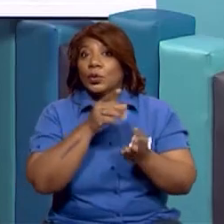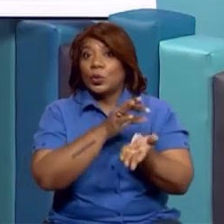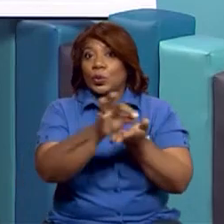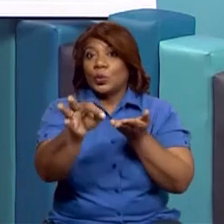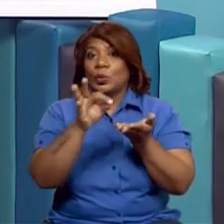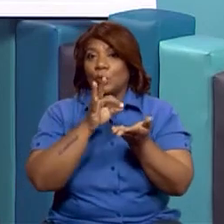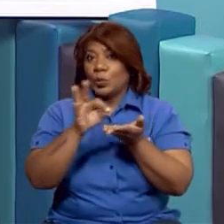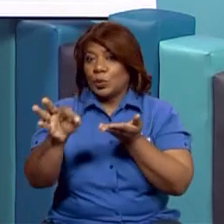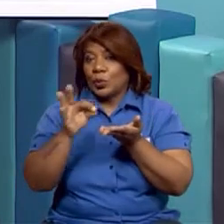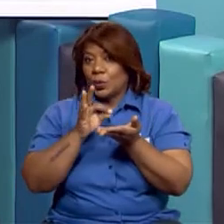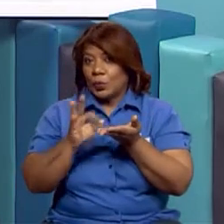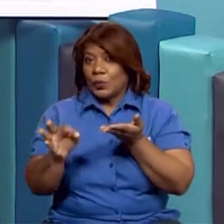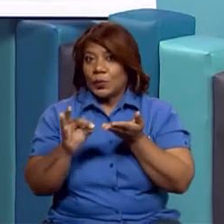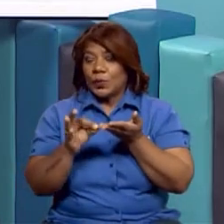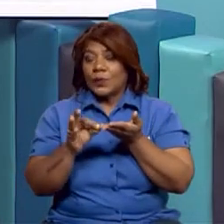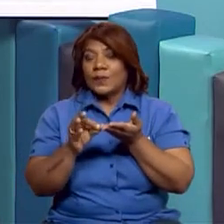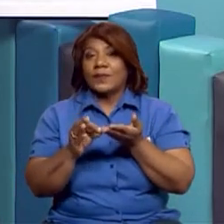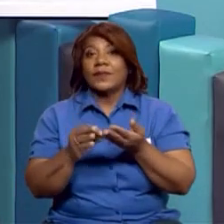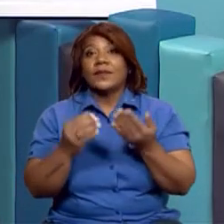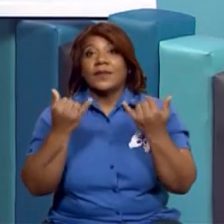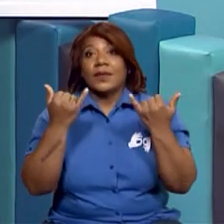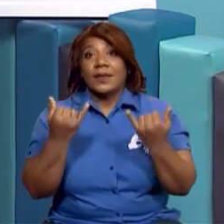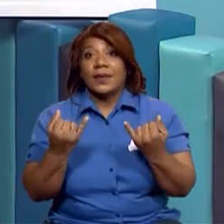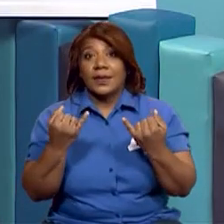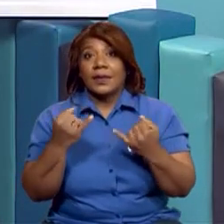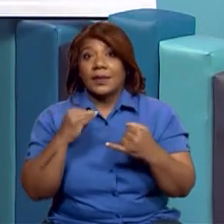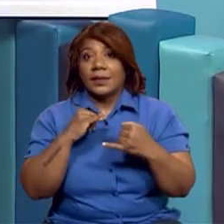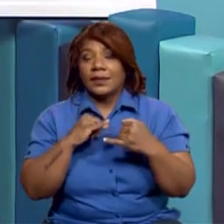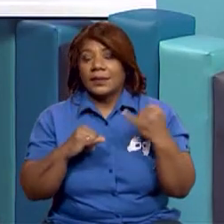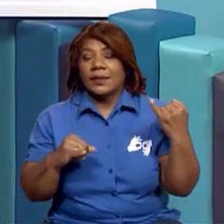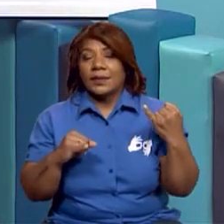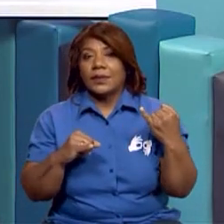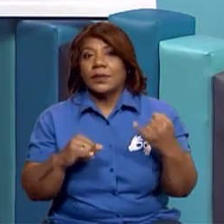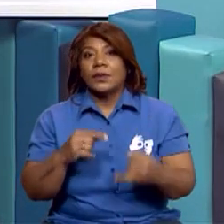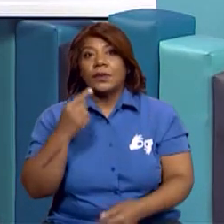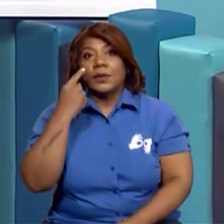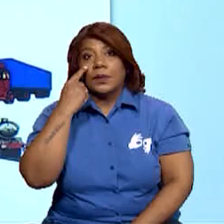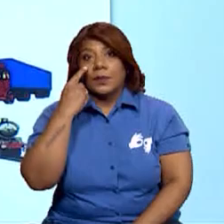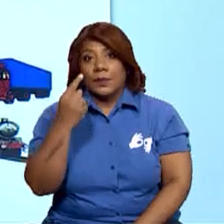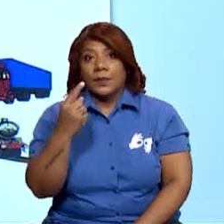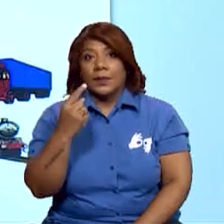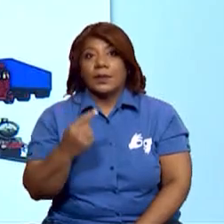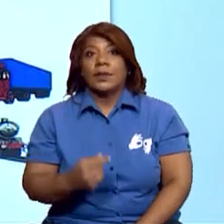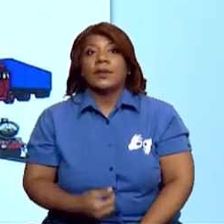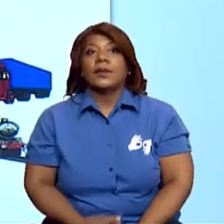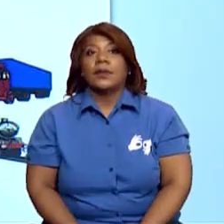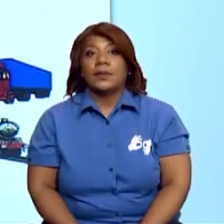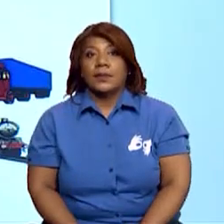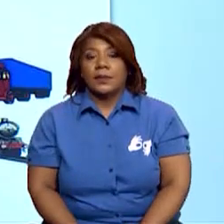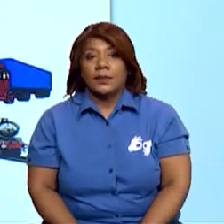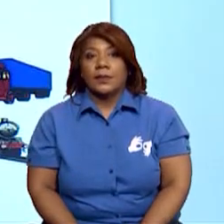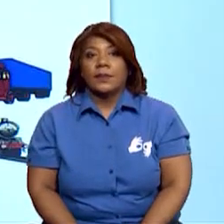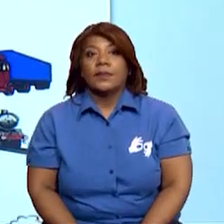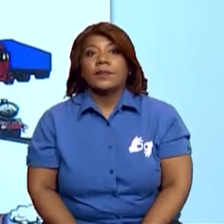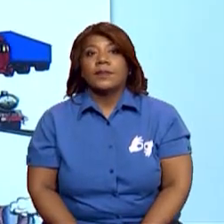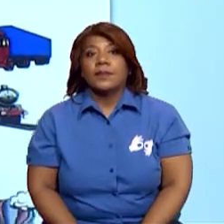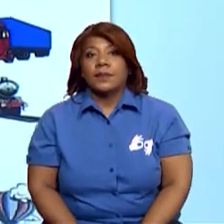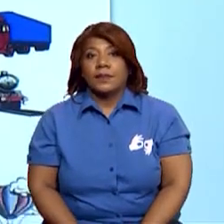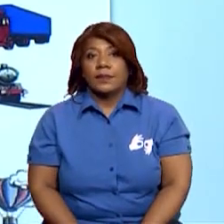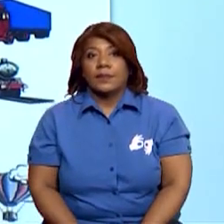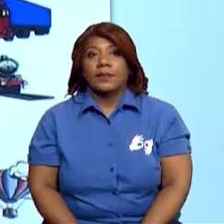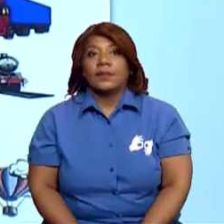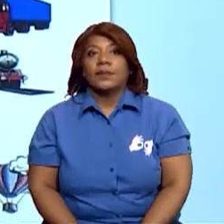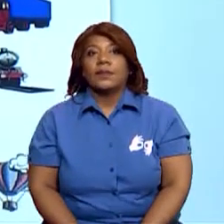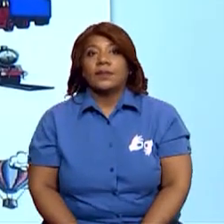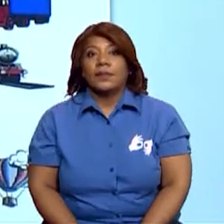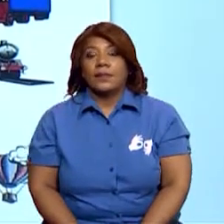Muy bien. Y por último, en la segunda parte vamos a poder observar, vamos a encontrar